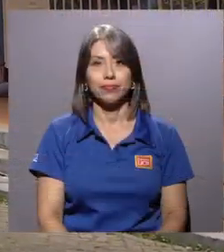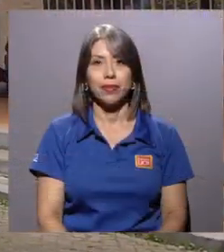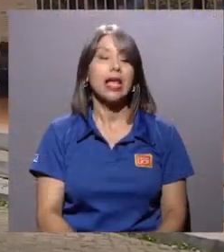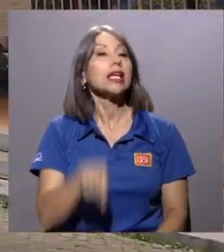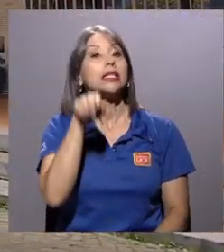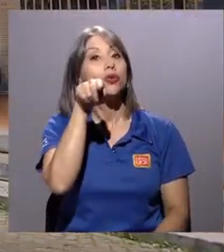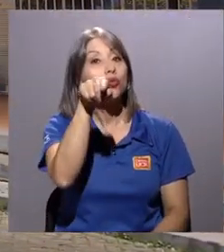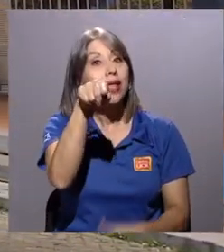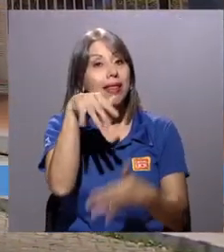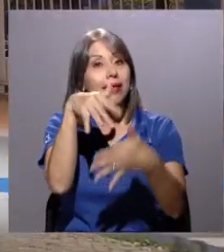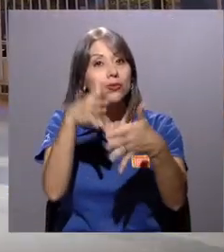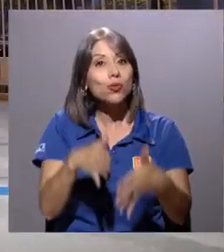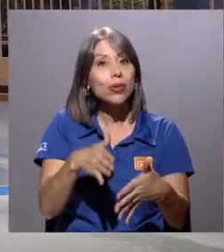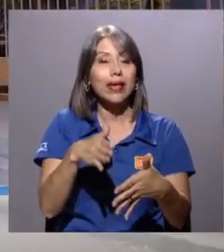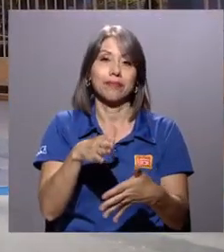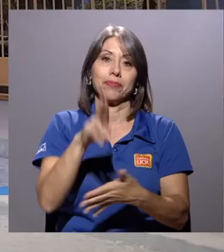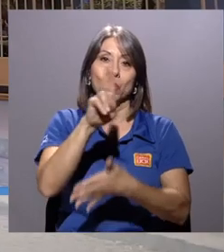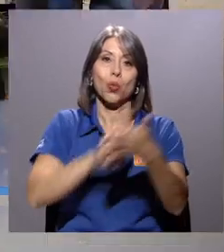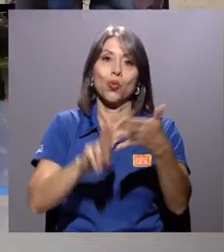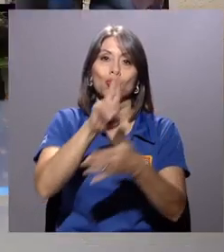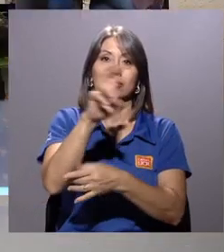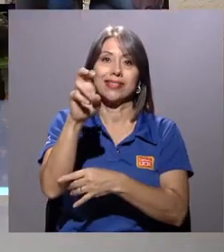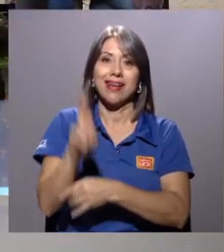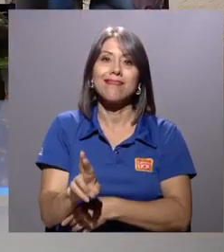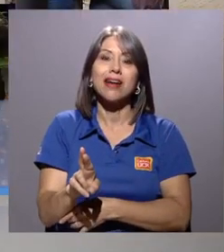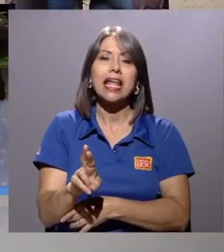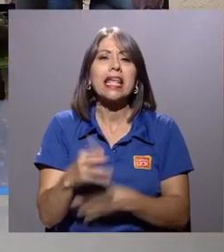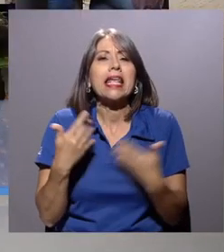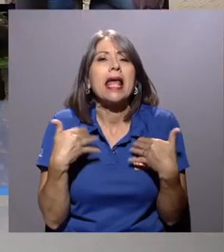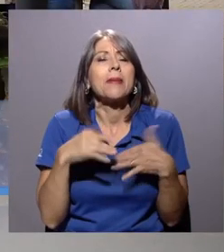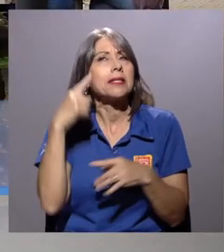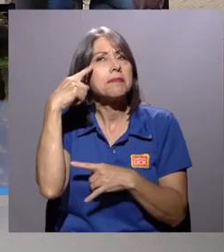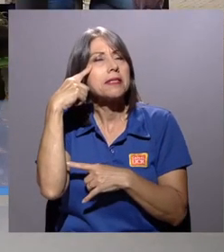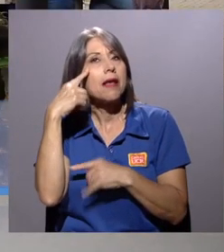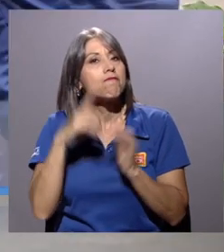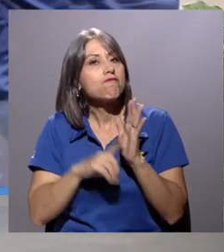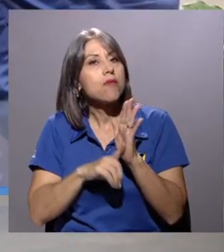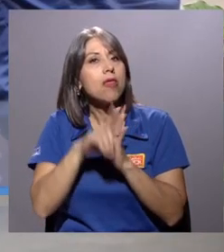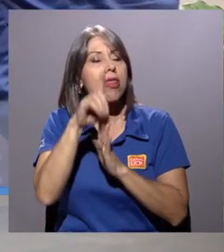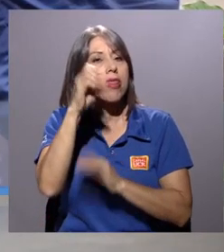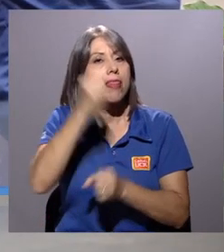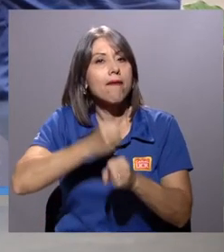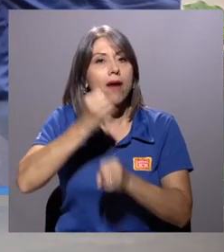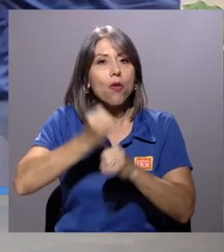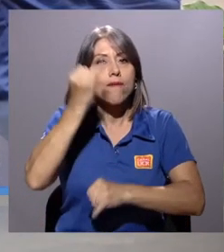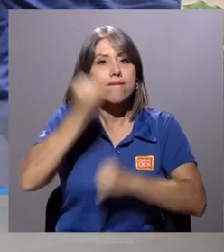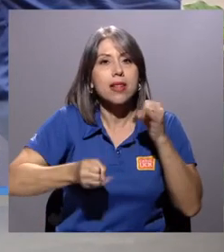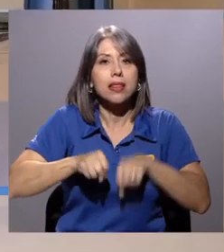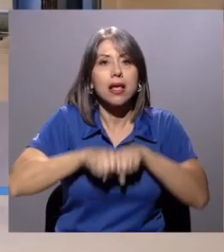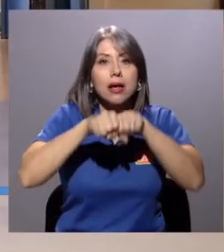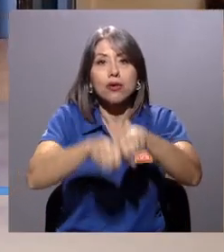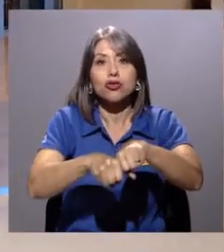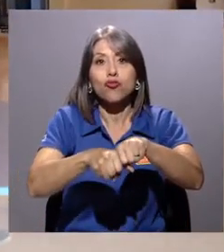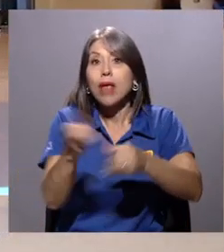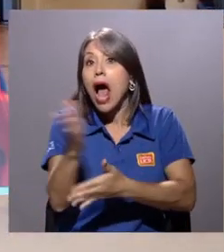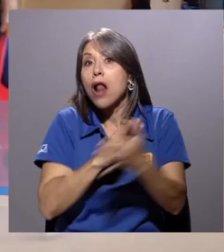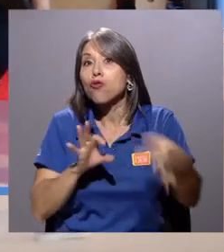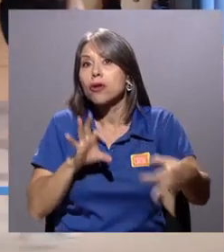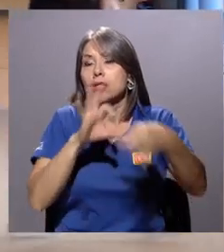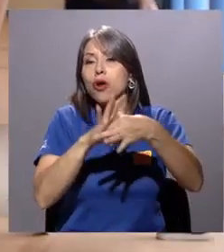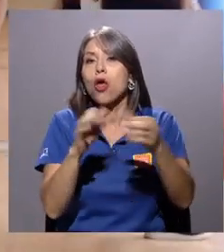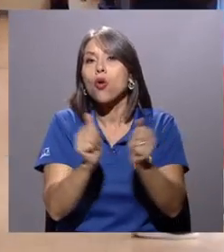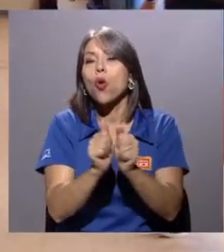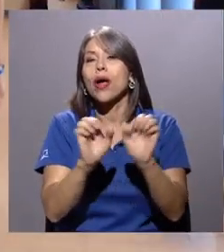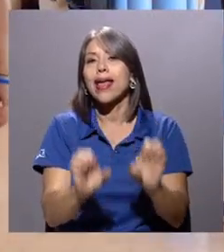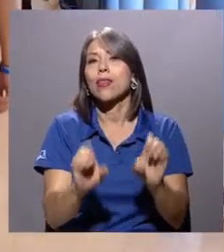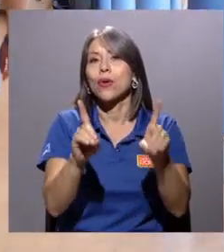Si usted es estudiante de la UCR y apenas piensa comenzar a desarrollar su trabajo final de graduación sobre algún tema del área educativa, es